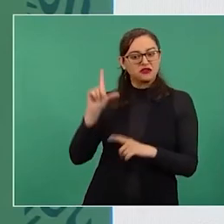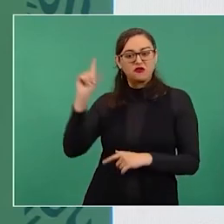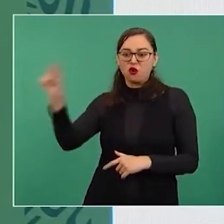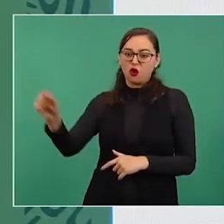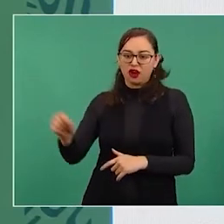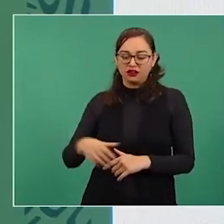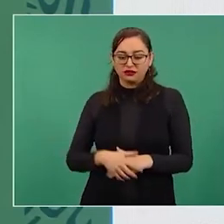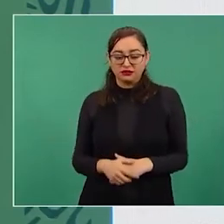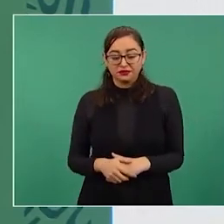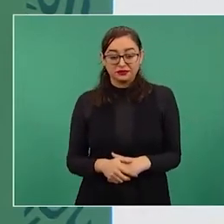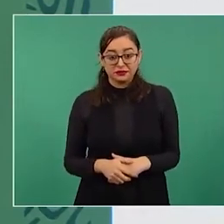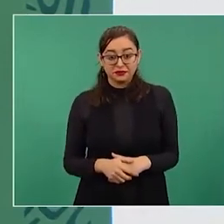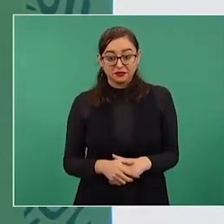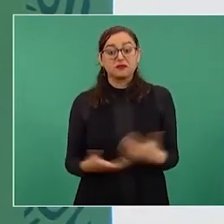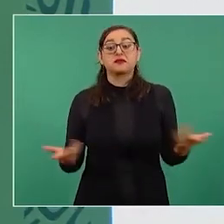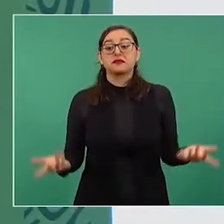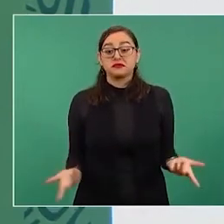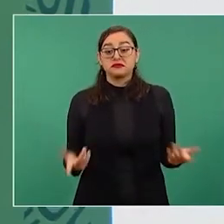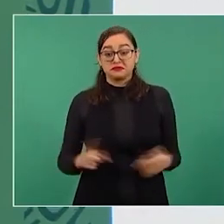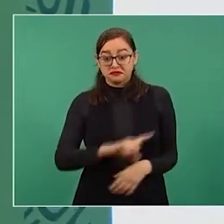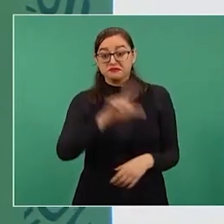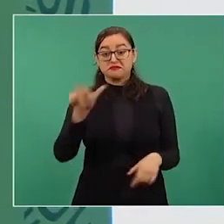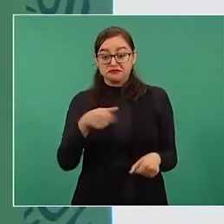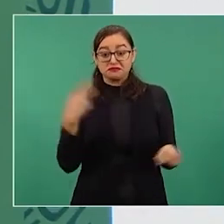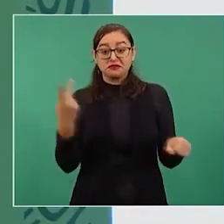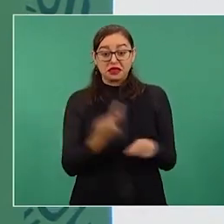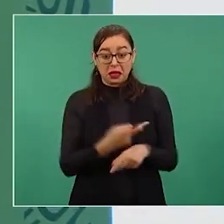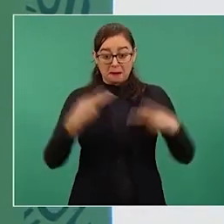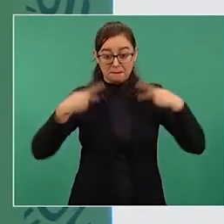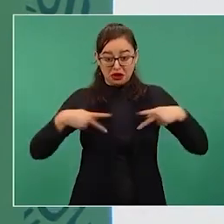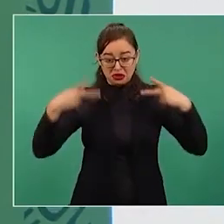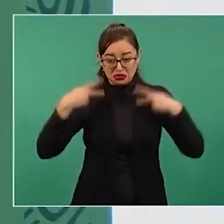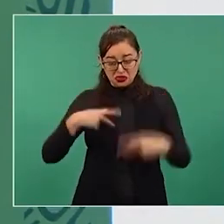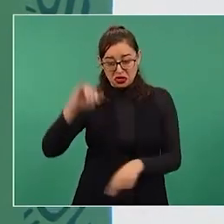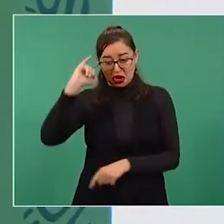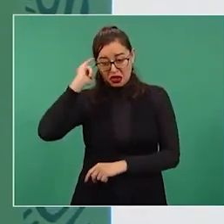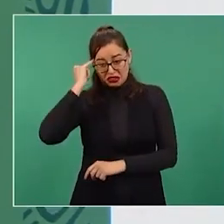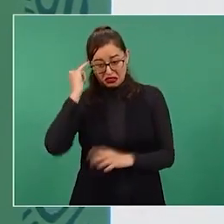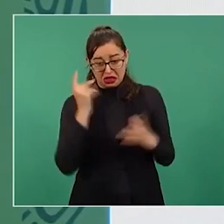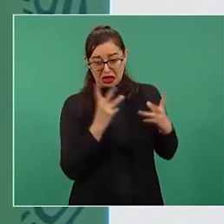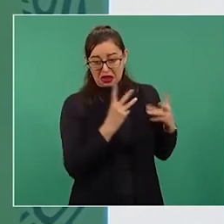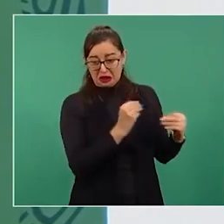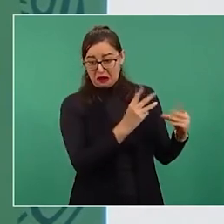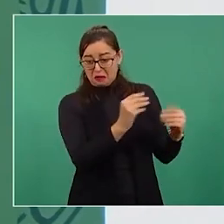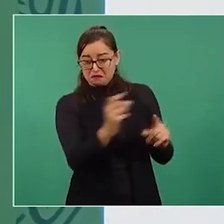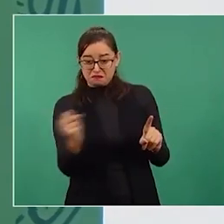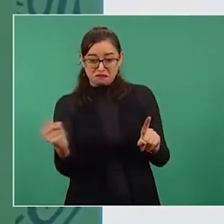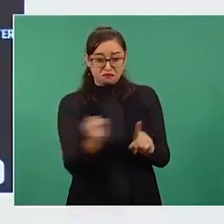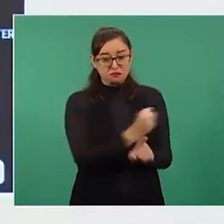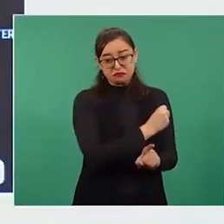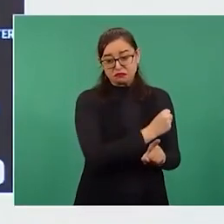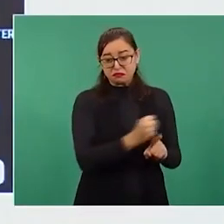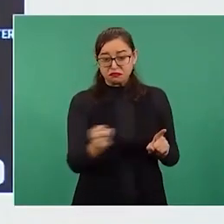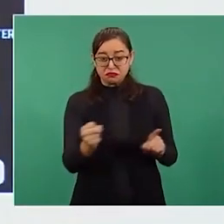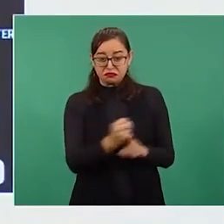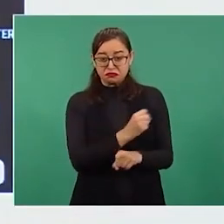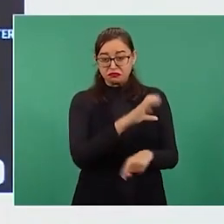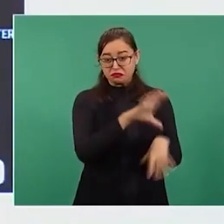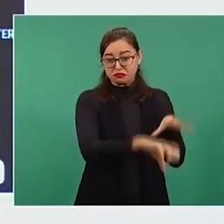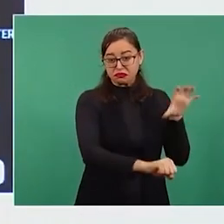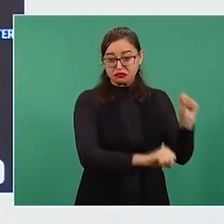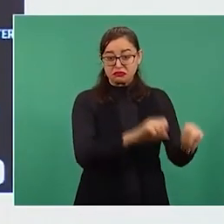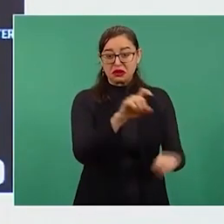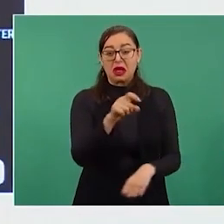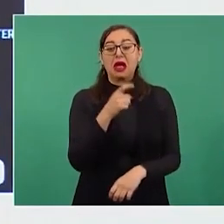Y mientras decenas de indígenas fueron golpeados y arrastrados, AMLO